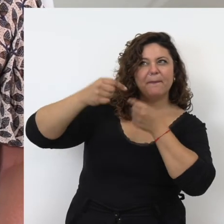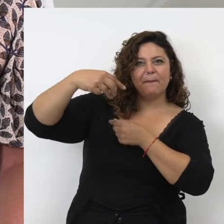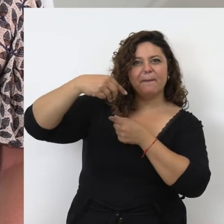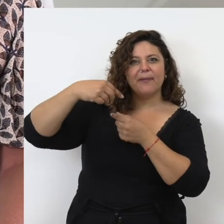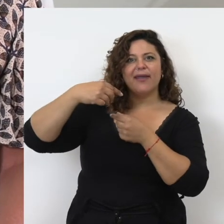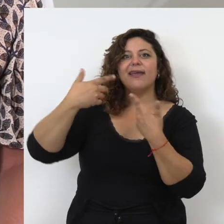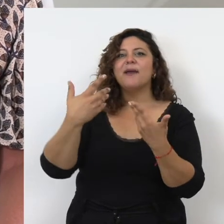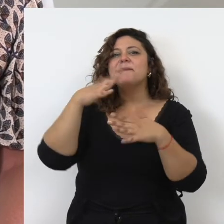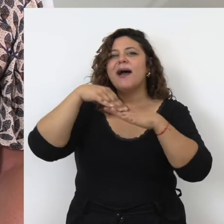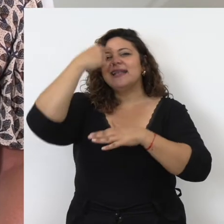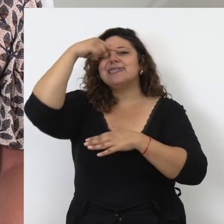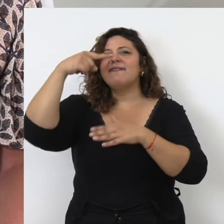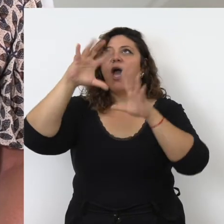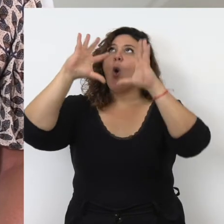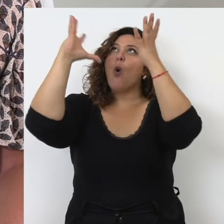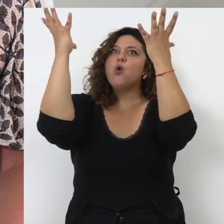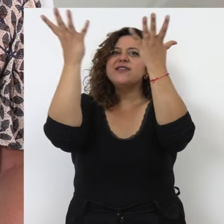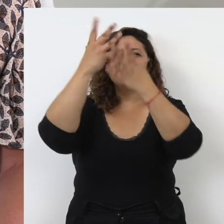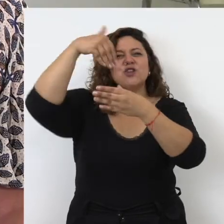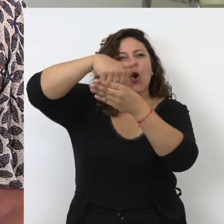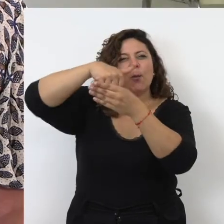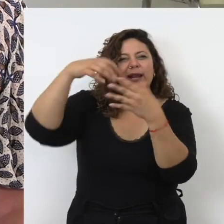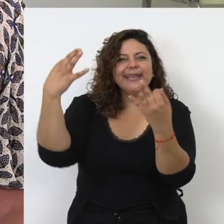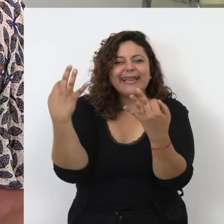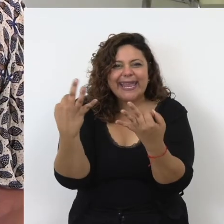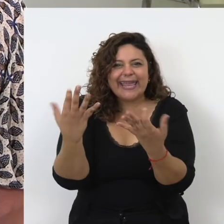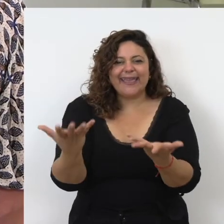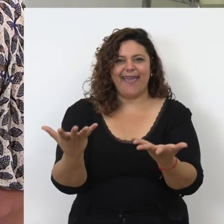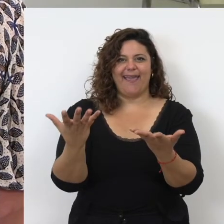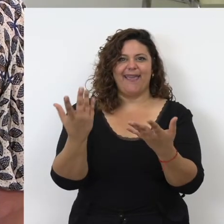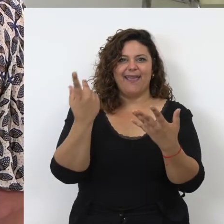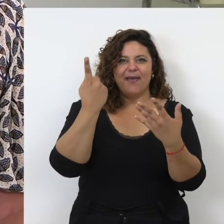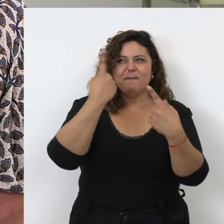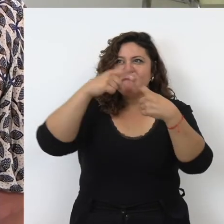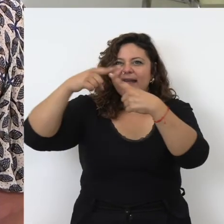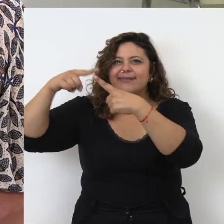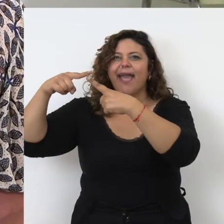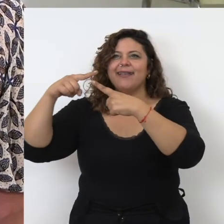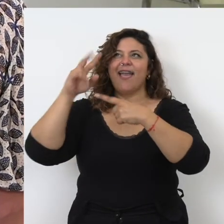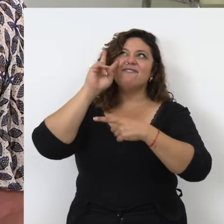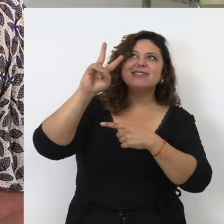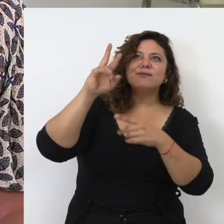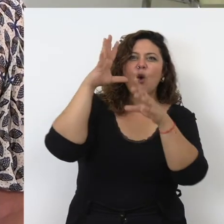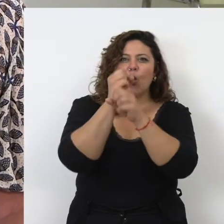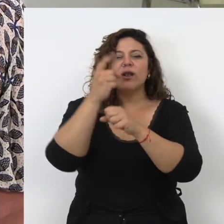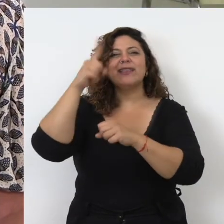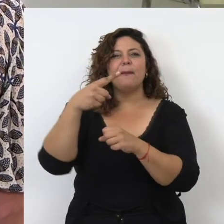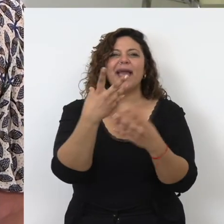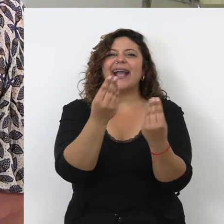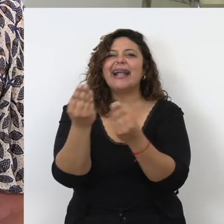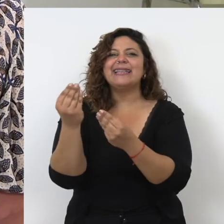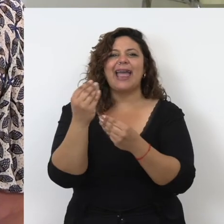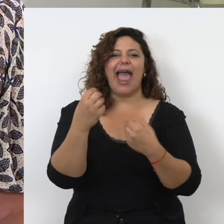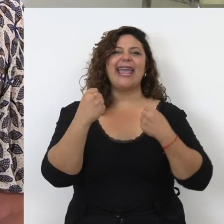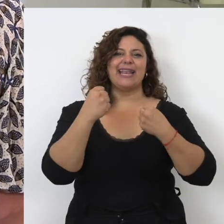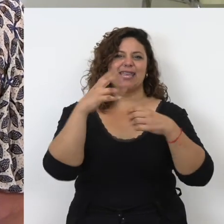podemos conocer las componentes del universo la cantidad de materia visible y oscura y la cantidad de lo que venimos